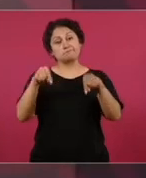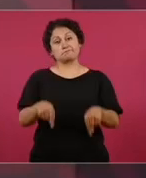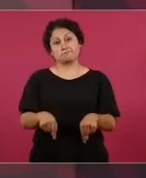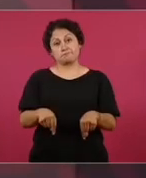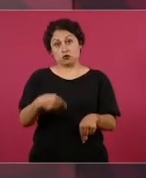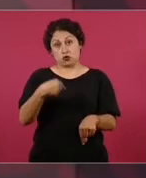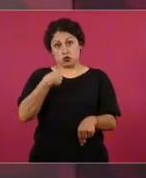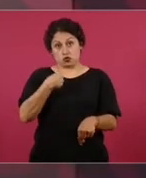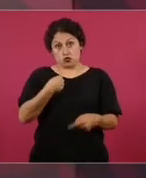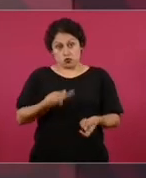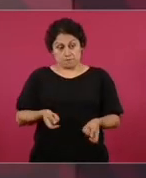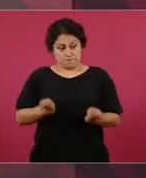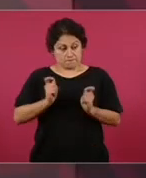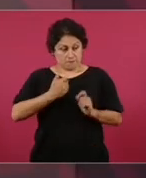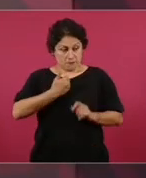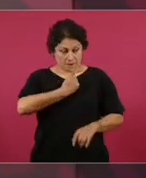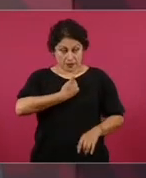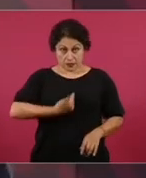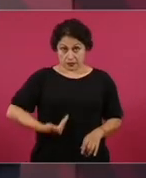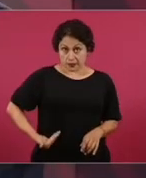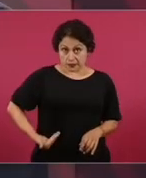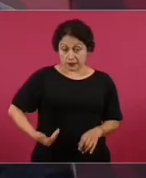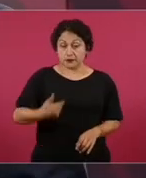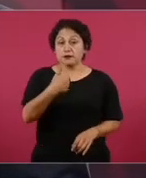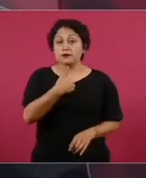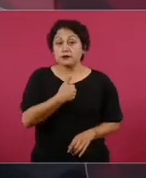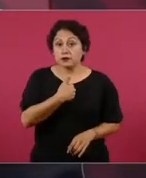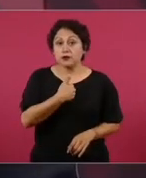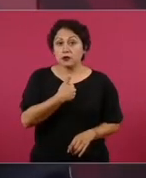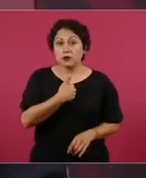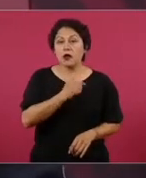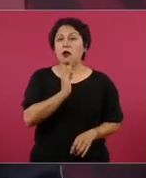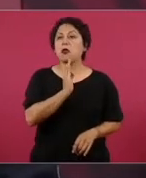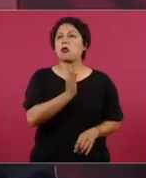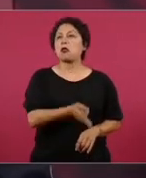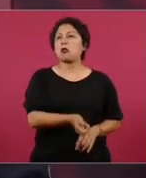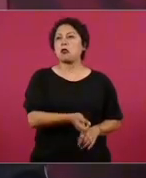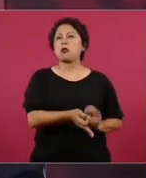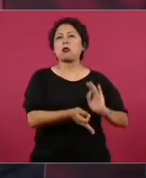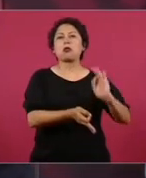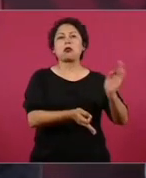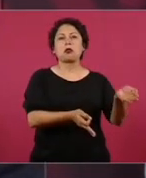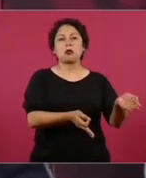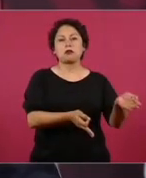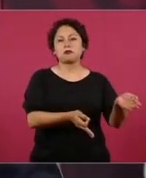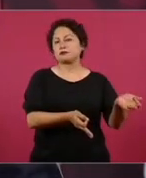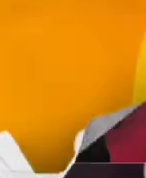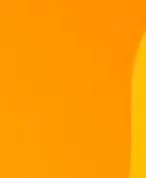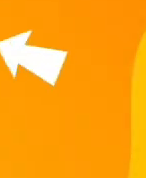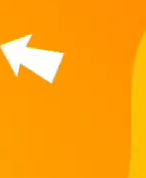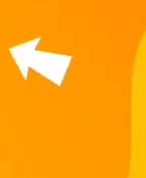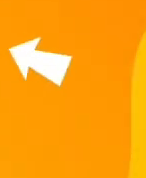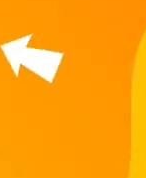permitir que se viole nuestra Constitución.